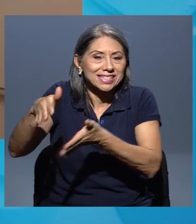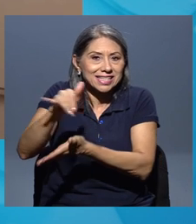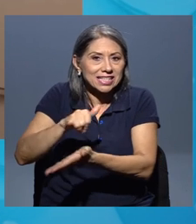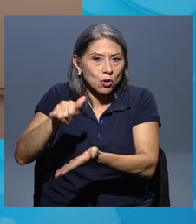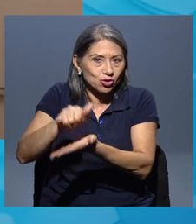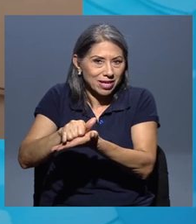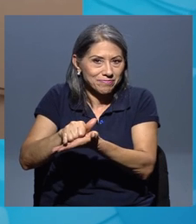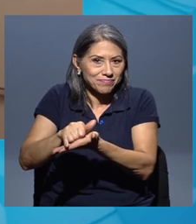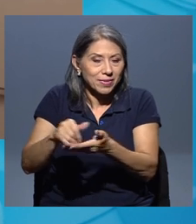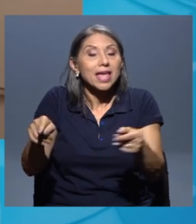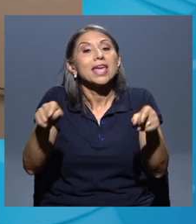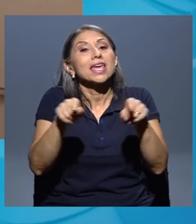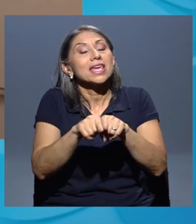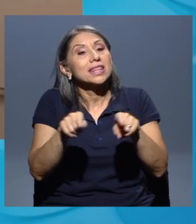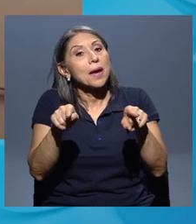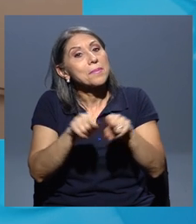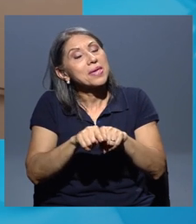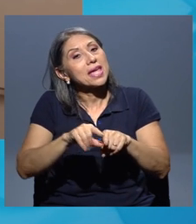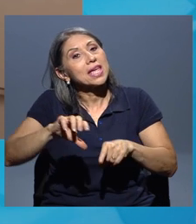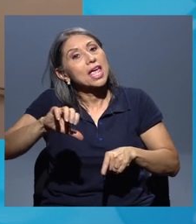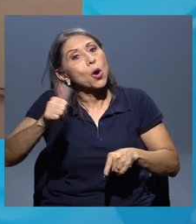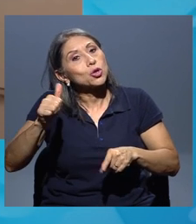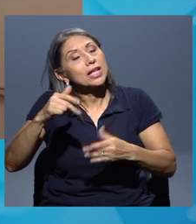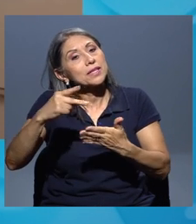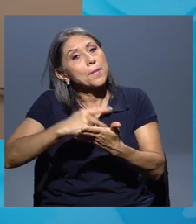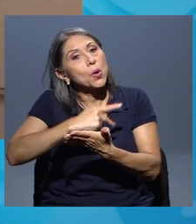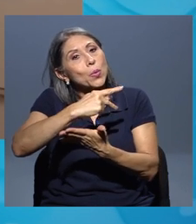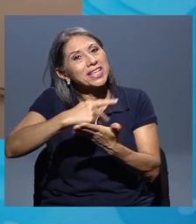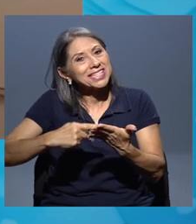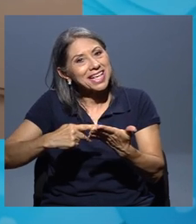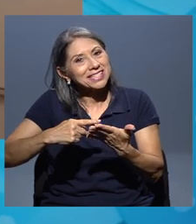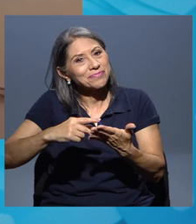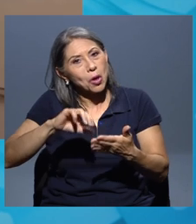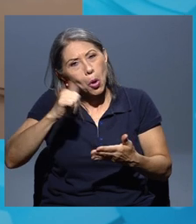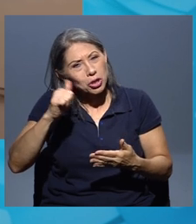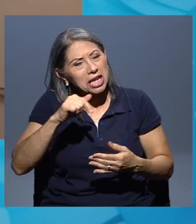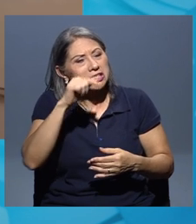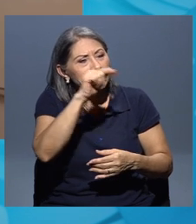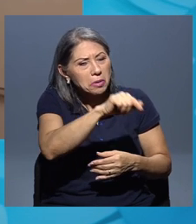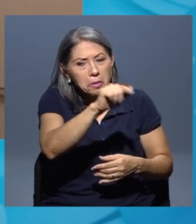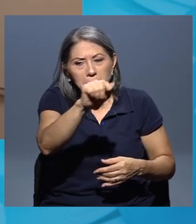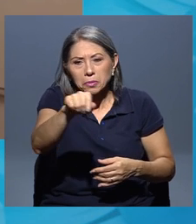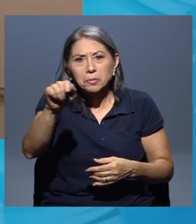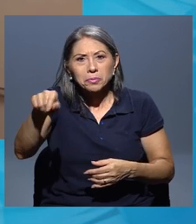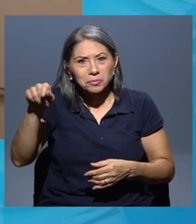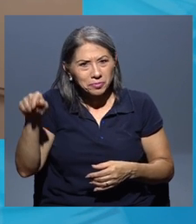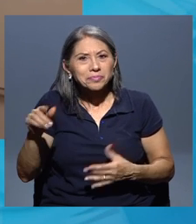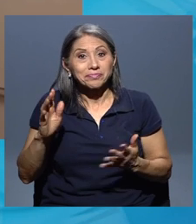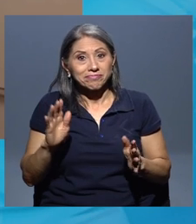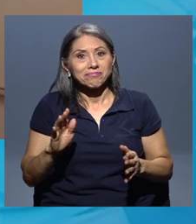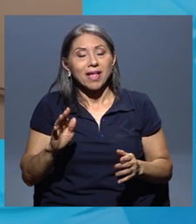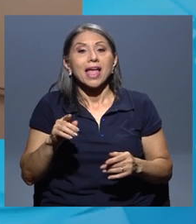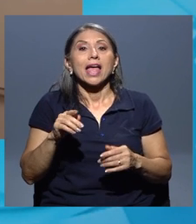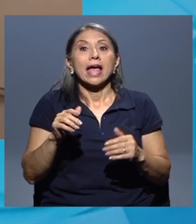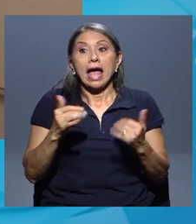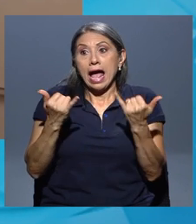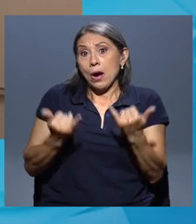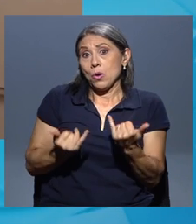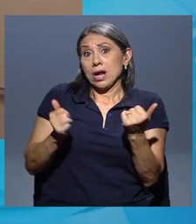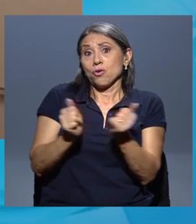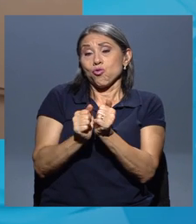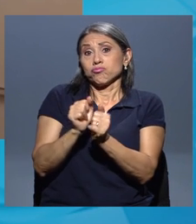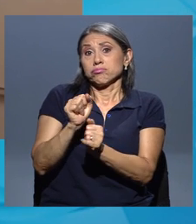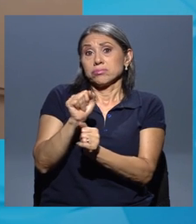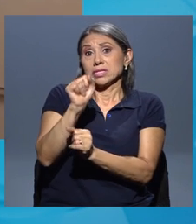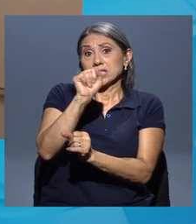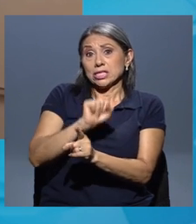de otras provincias, en otras ciudades de otras provincias también. Con el asunto de la pandemia, pues